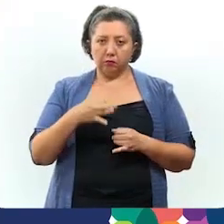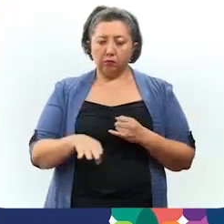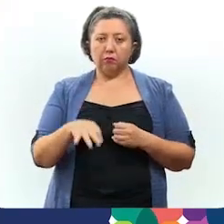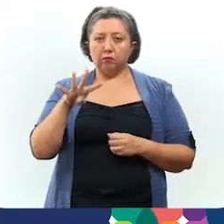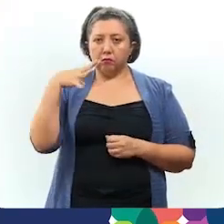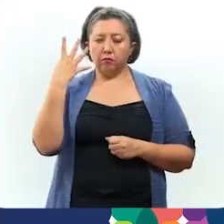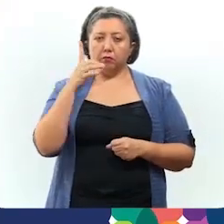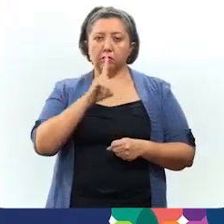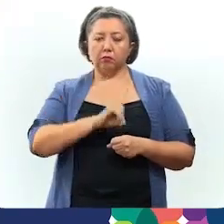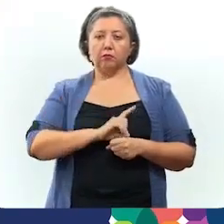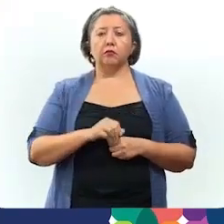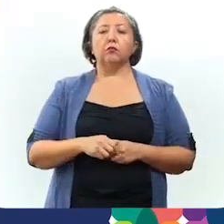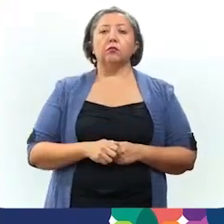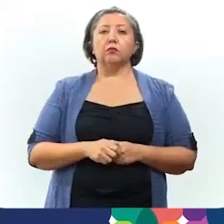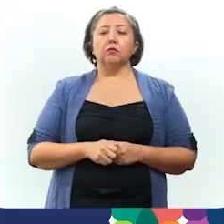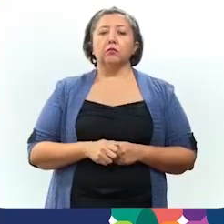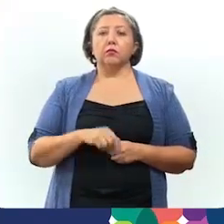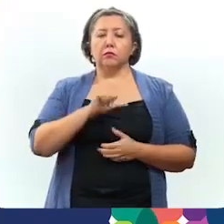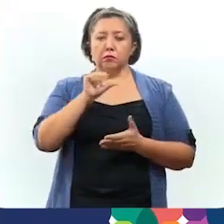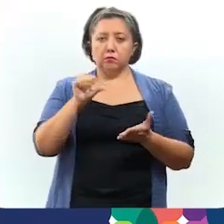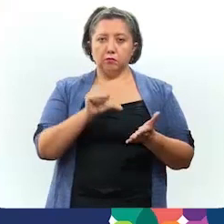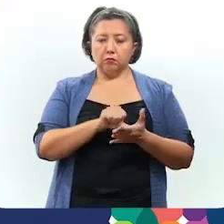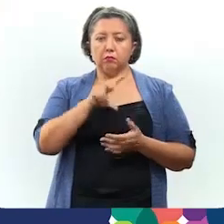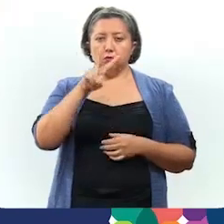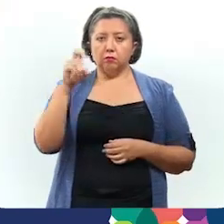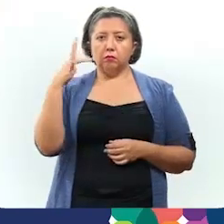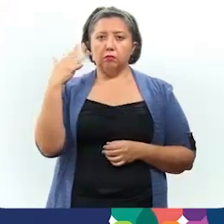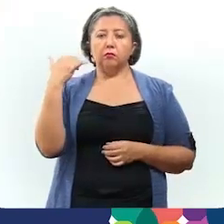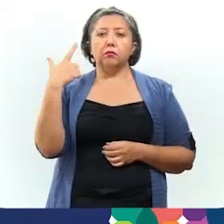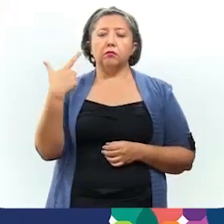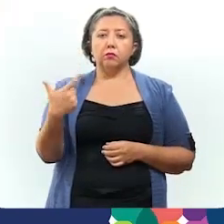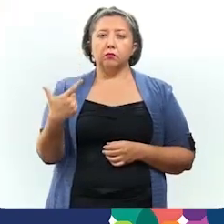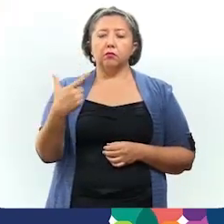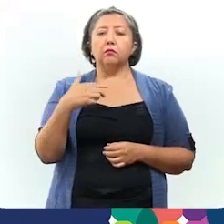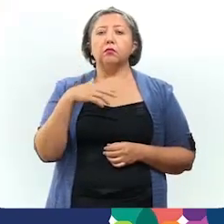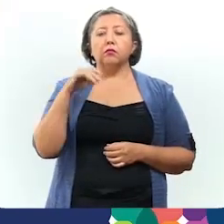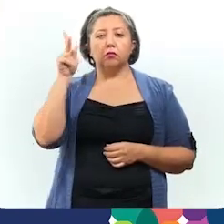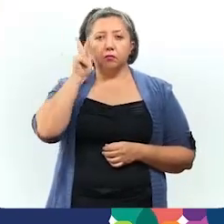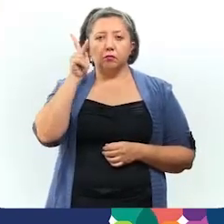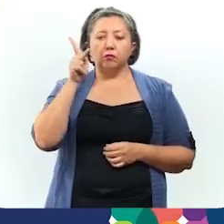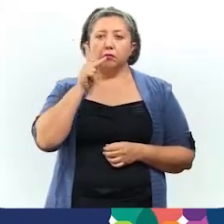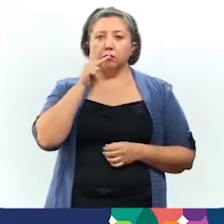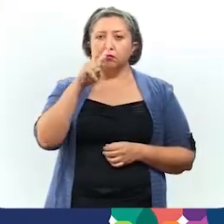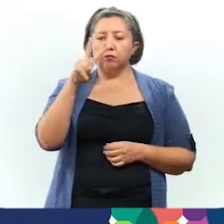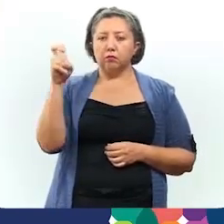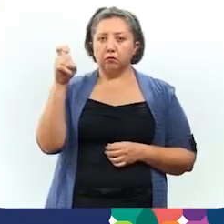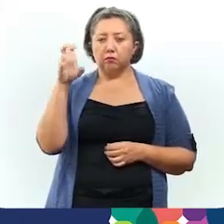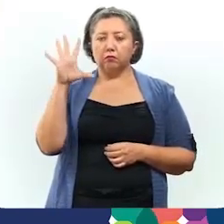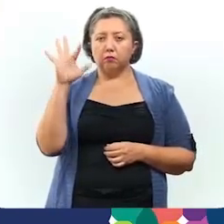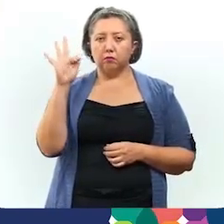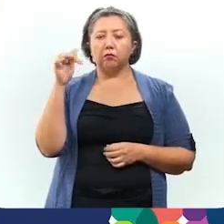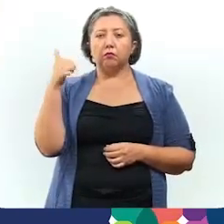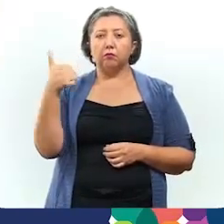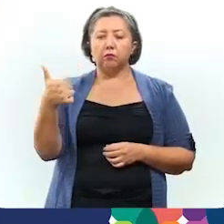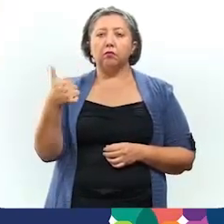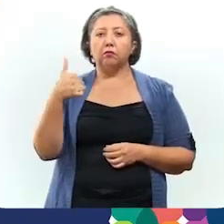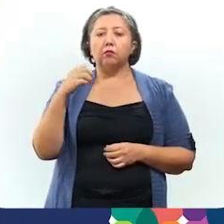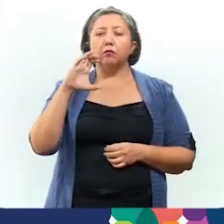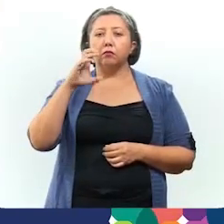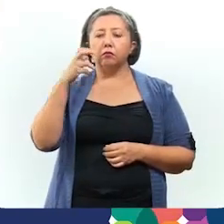los últimos catorce días son Centro, doscientos cincuenta y siete, Juan Pablo II, doscientos cuarenta y seis,